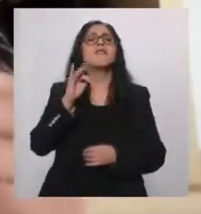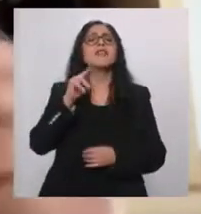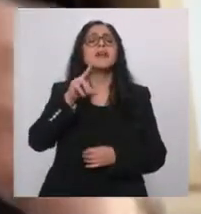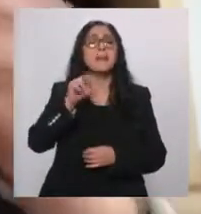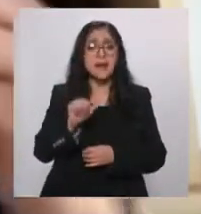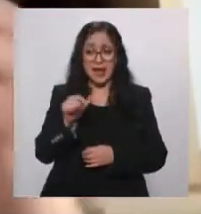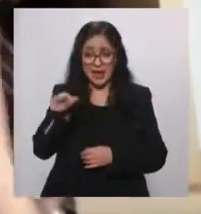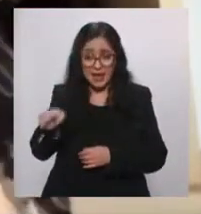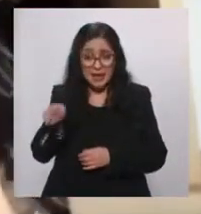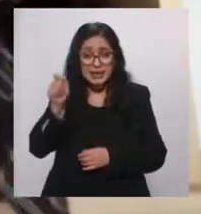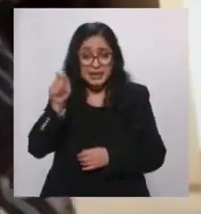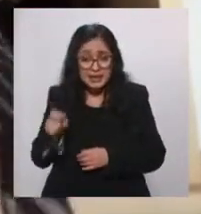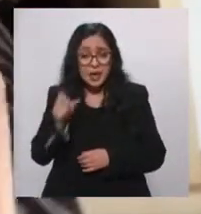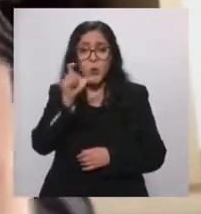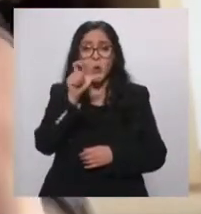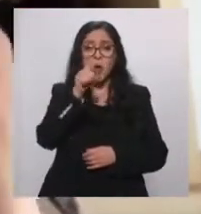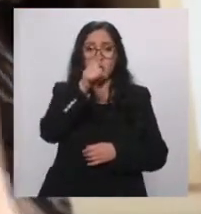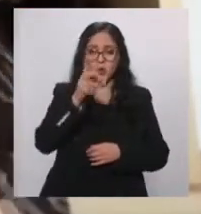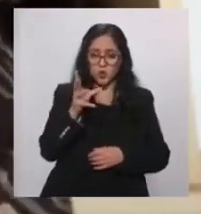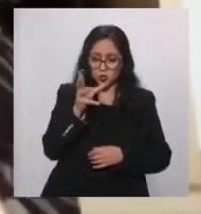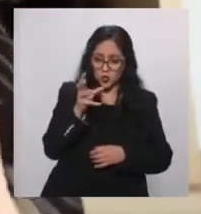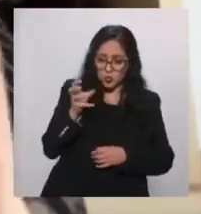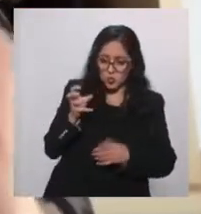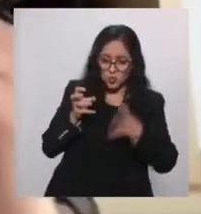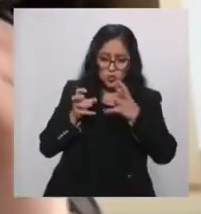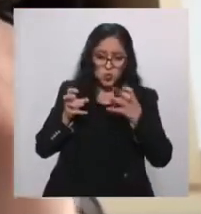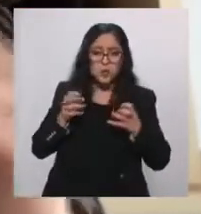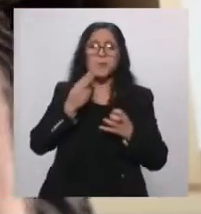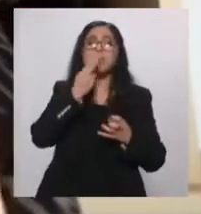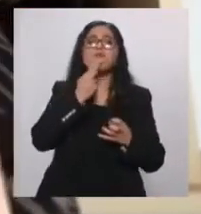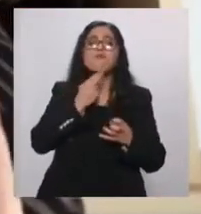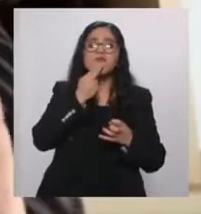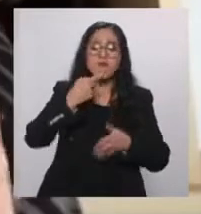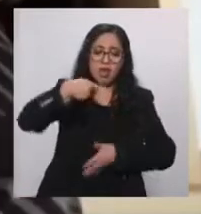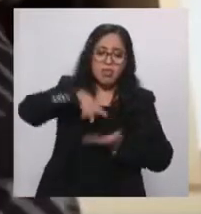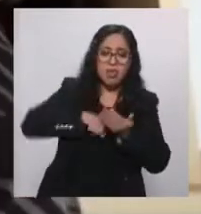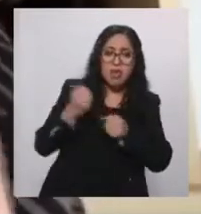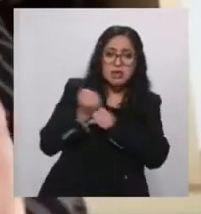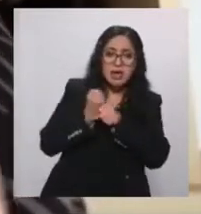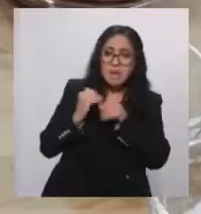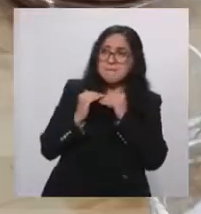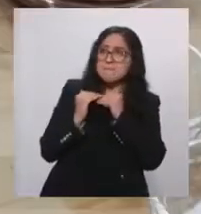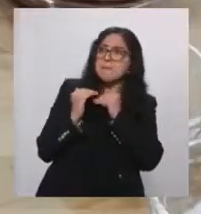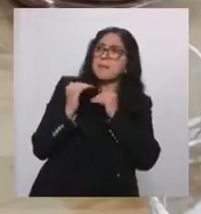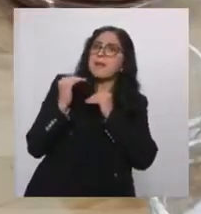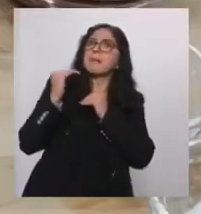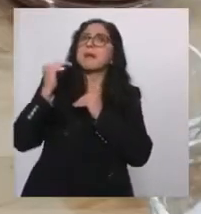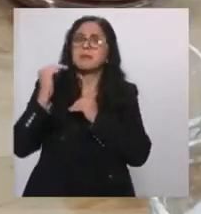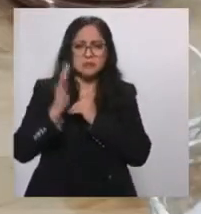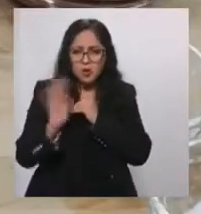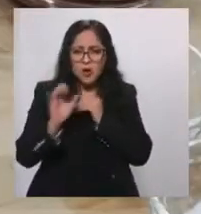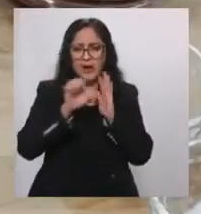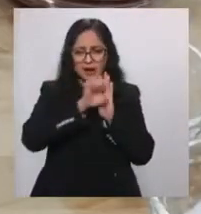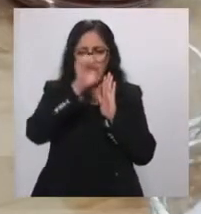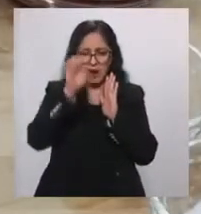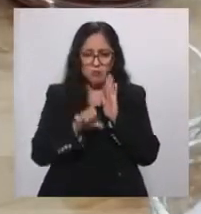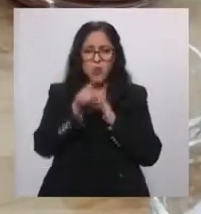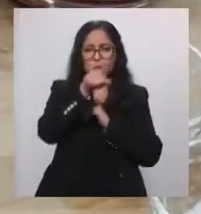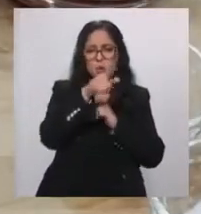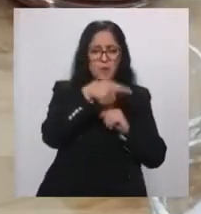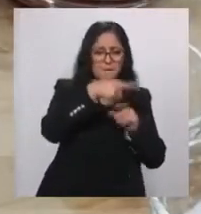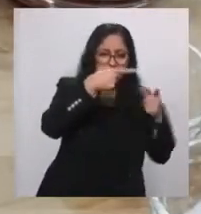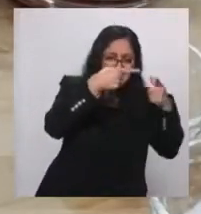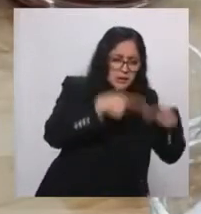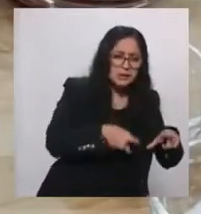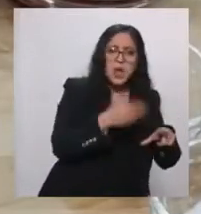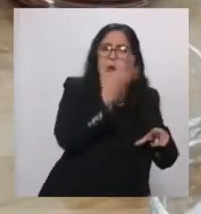que tu ingesta, tu curva de glucosa sea una curva, no sea un pico, a diferencia que te comas un pastelito donde no tiene